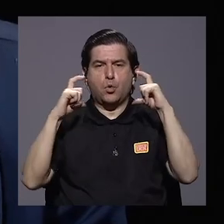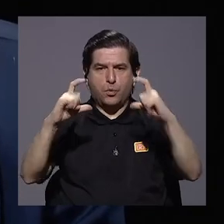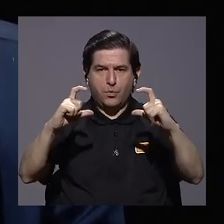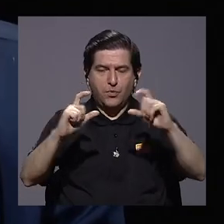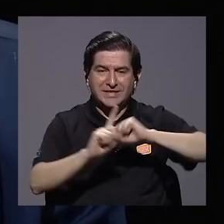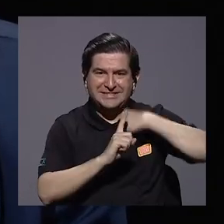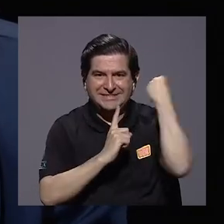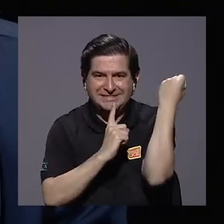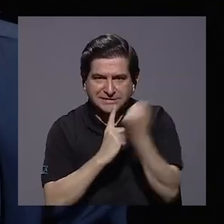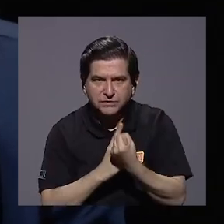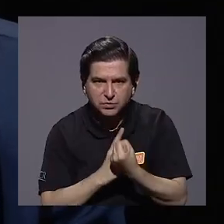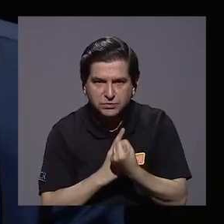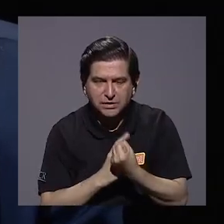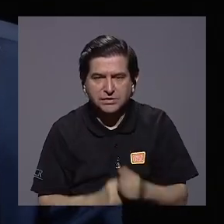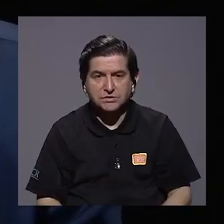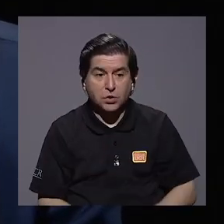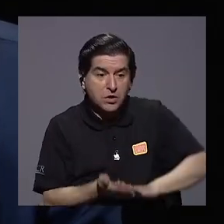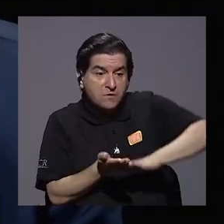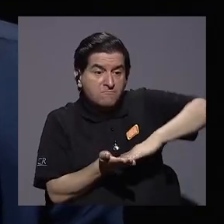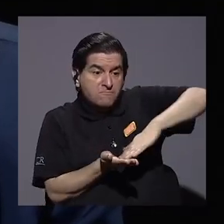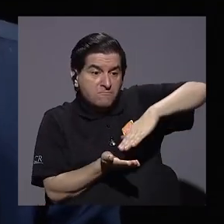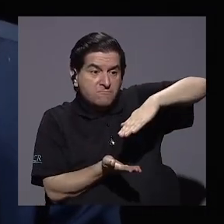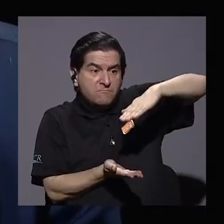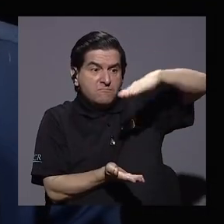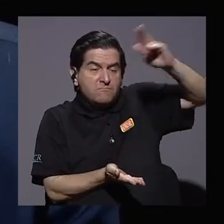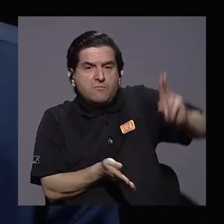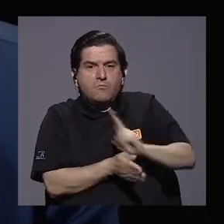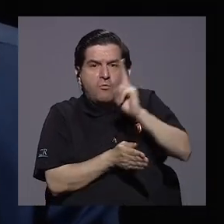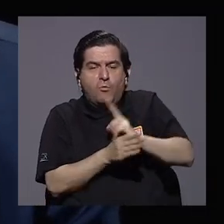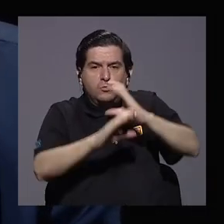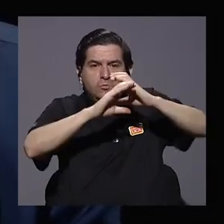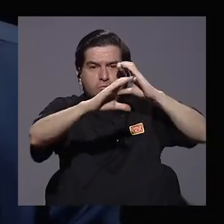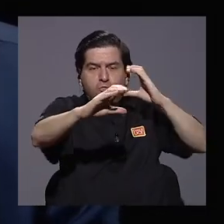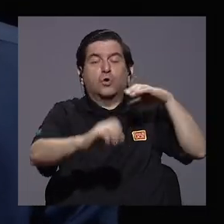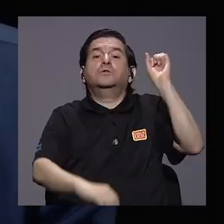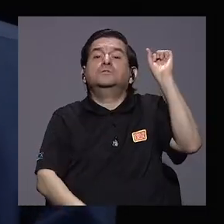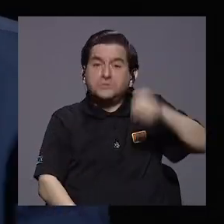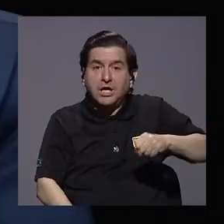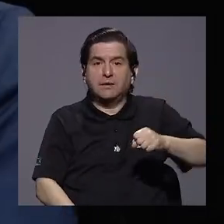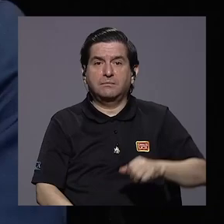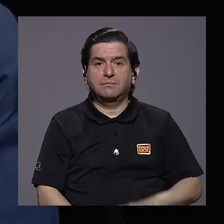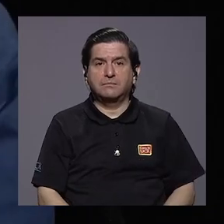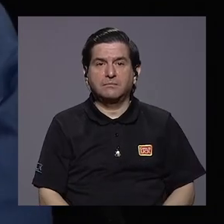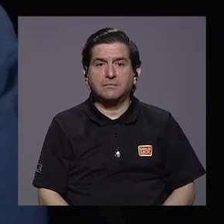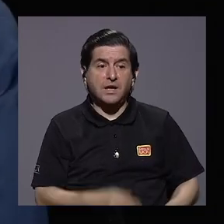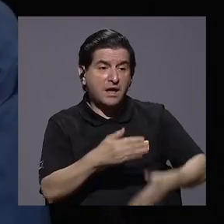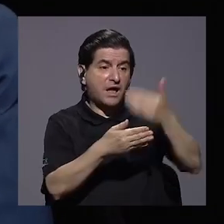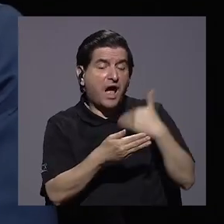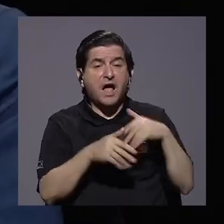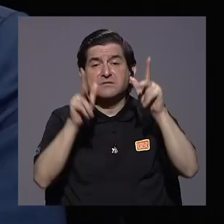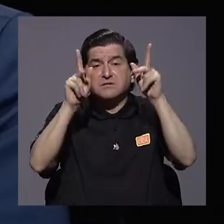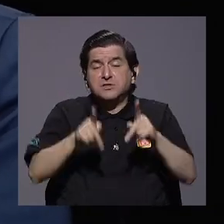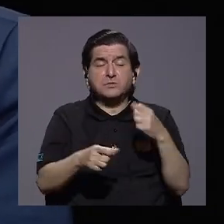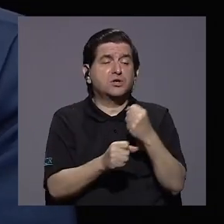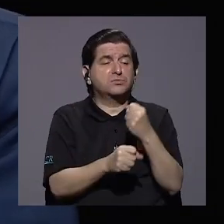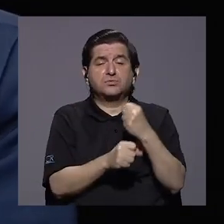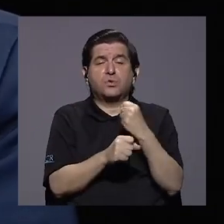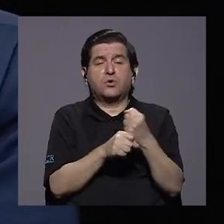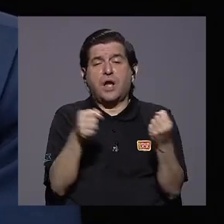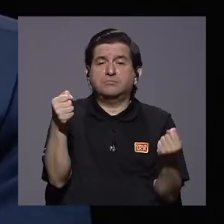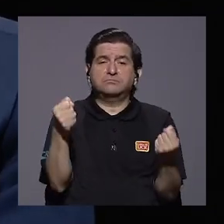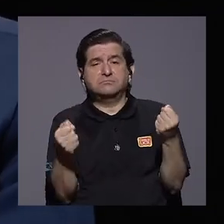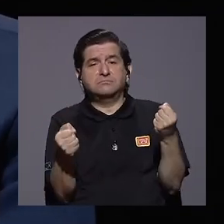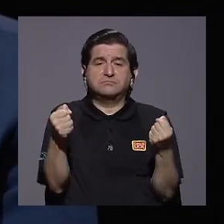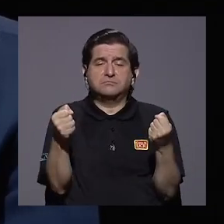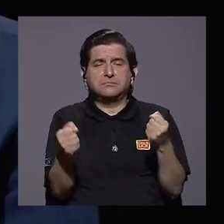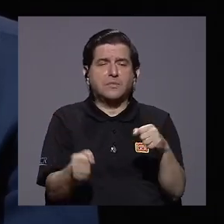ha generado que se aumente el uso de los buses, se ha aumentado. Porque antes podría ir una persona a trabajar en un carro